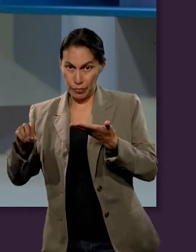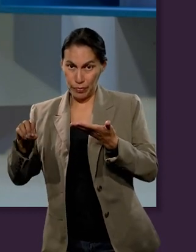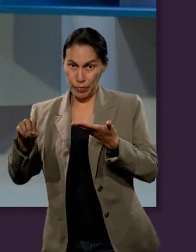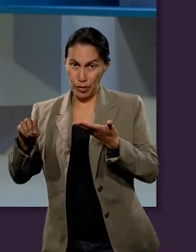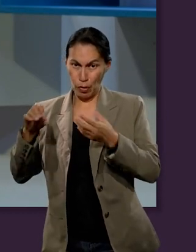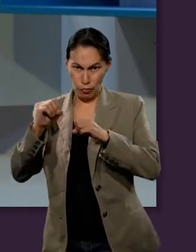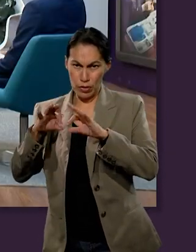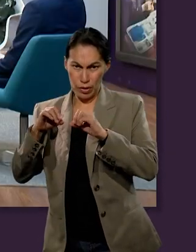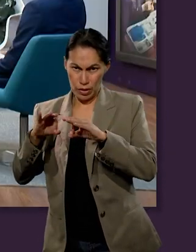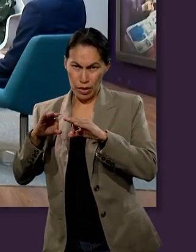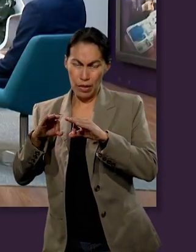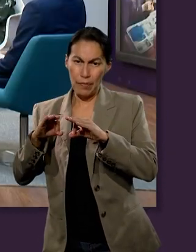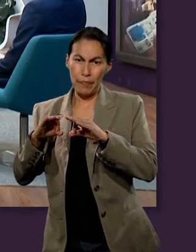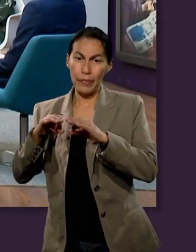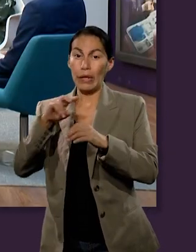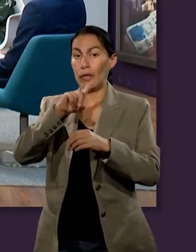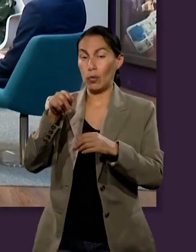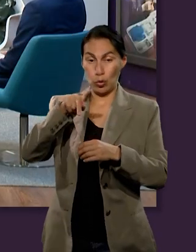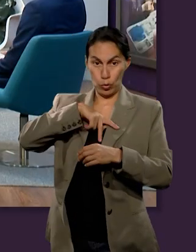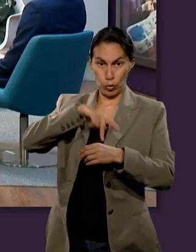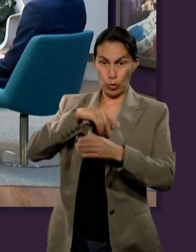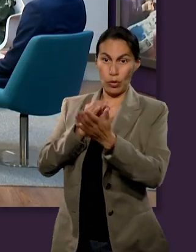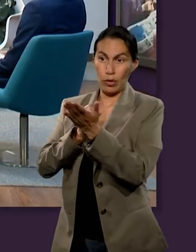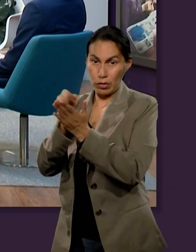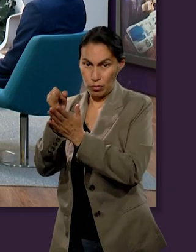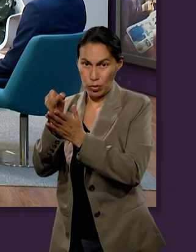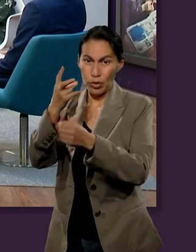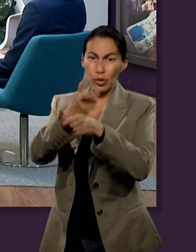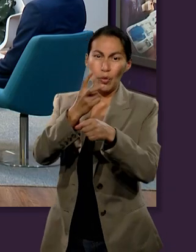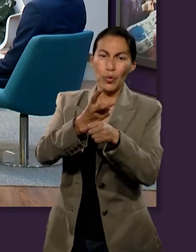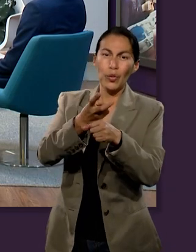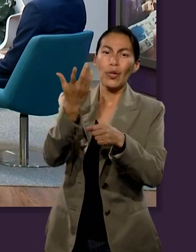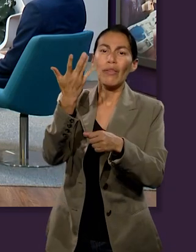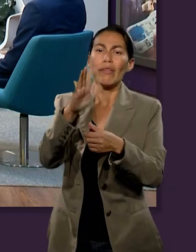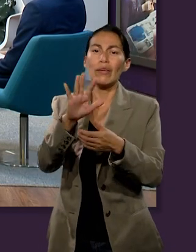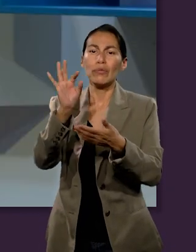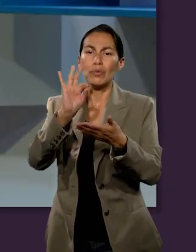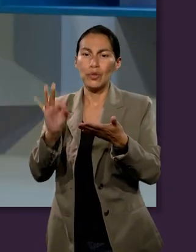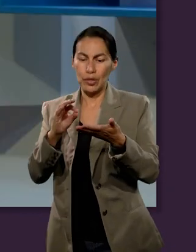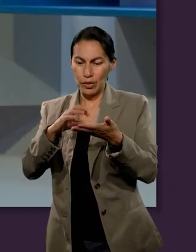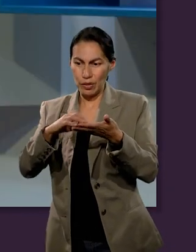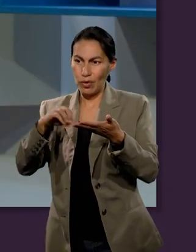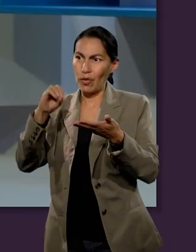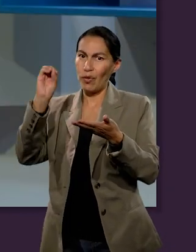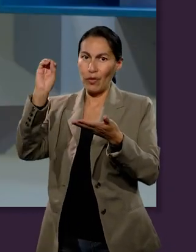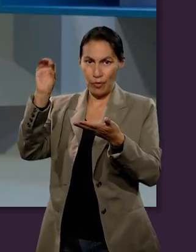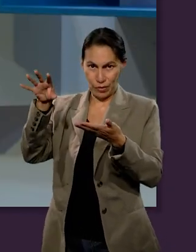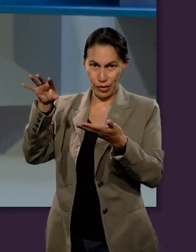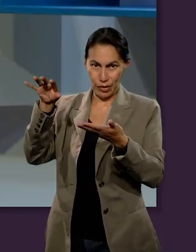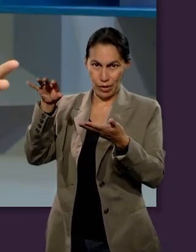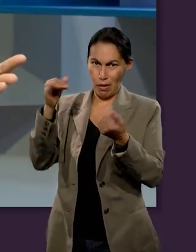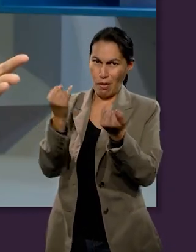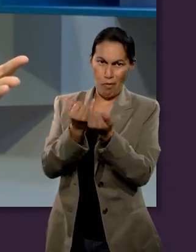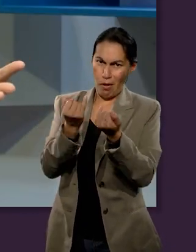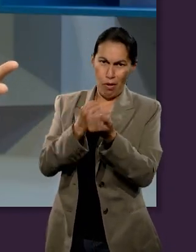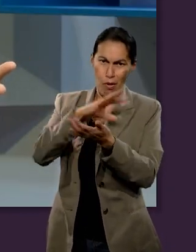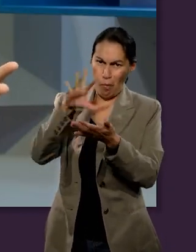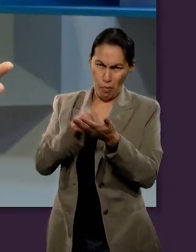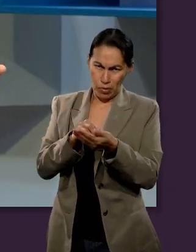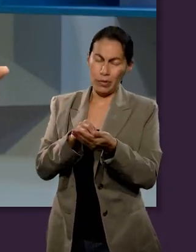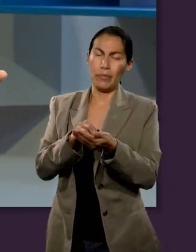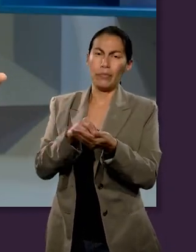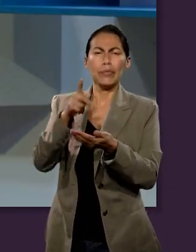nos quitan en la oficina el diezmo y entonces damos un diezmo, que es un segundo diezmo porque es la ofrenda que damos.